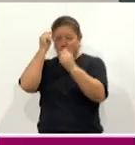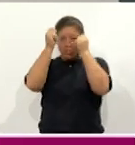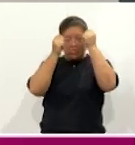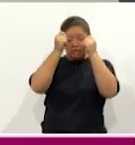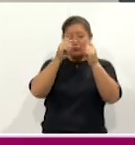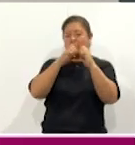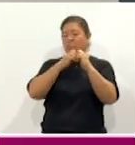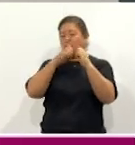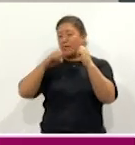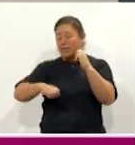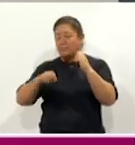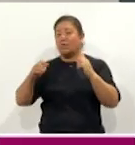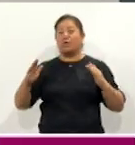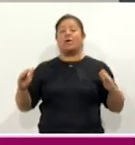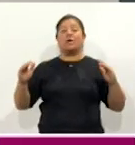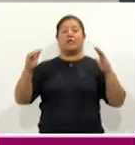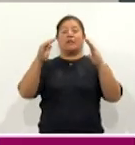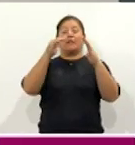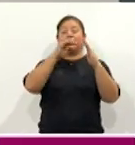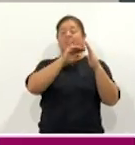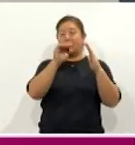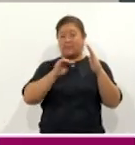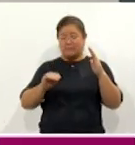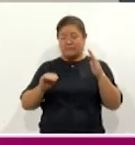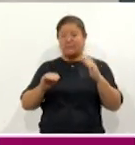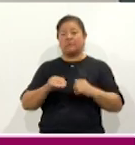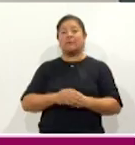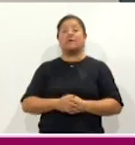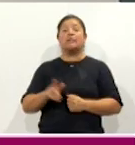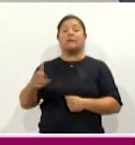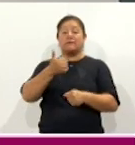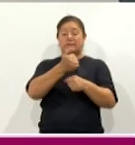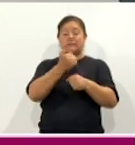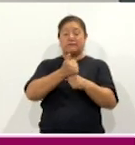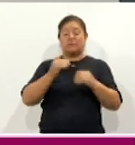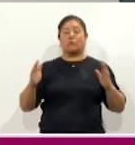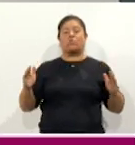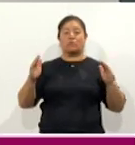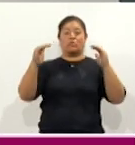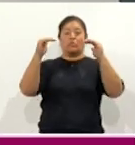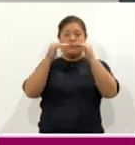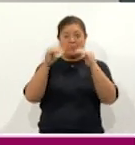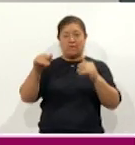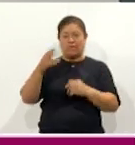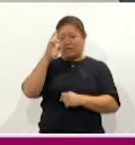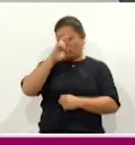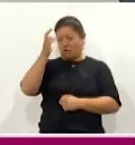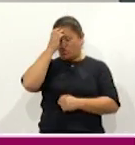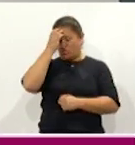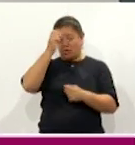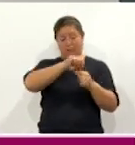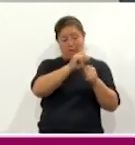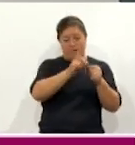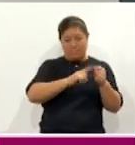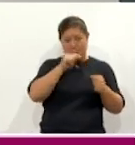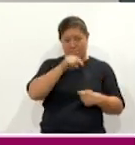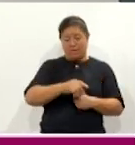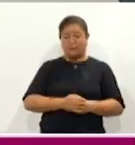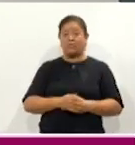la sexta montaña más alta de México, reconocidas haciendas pulqueras que son bellísimas,